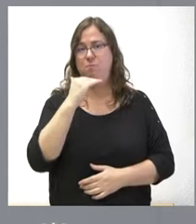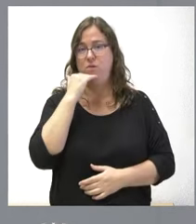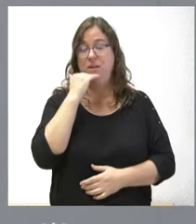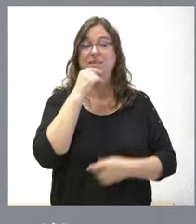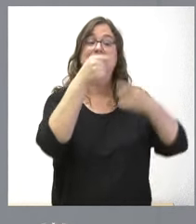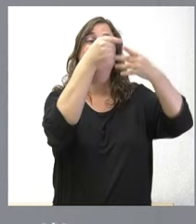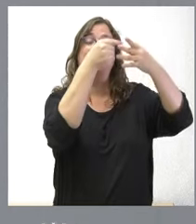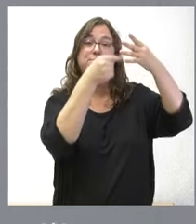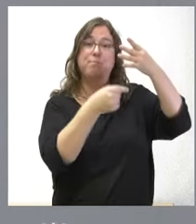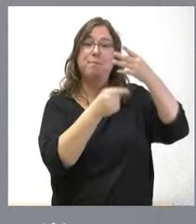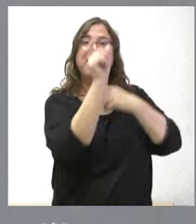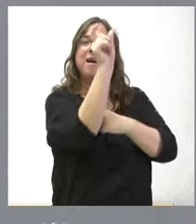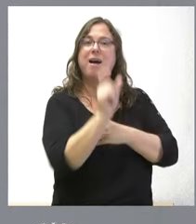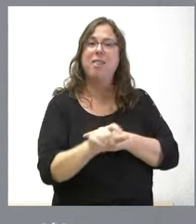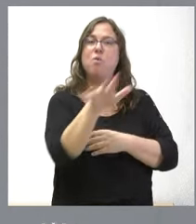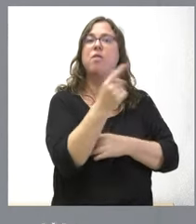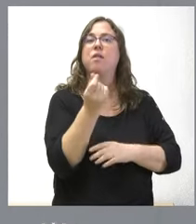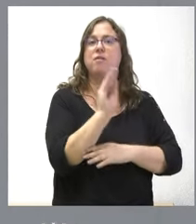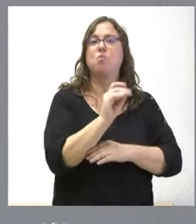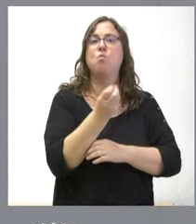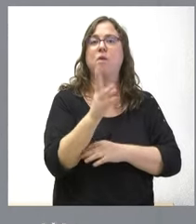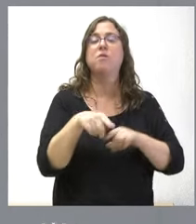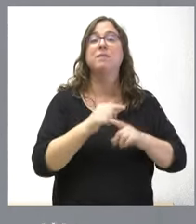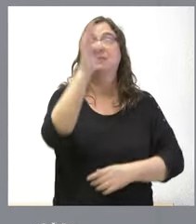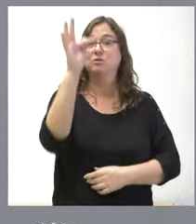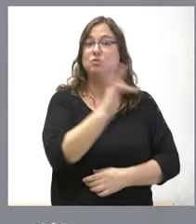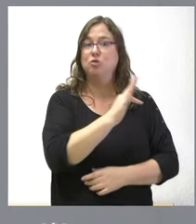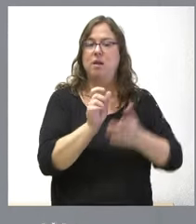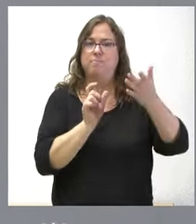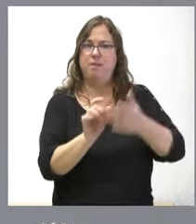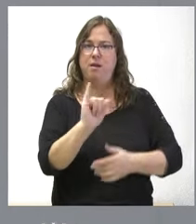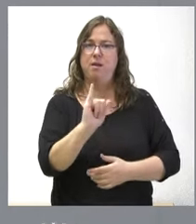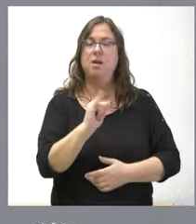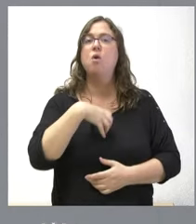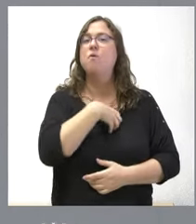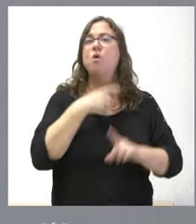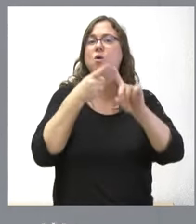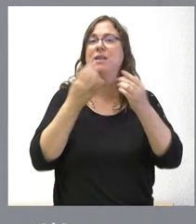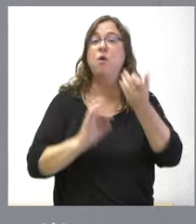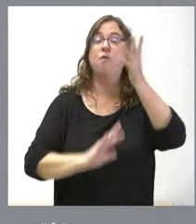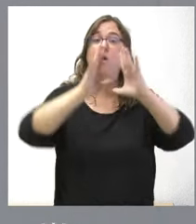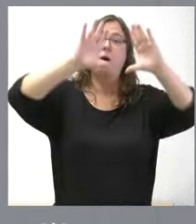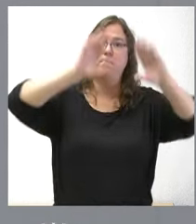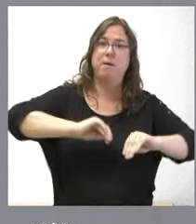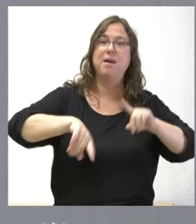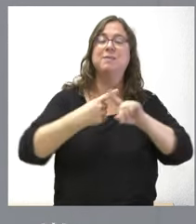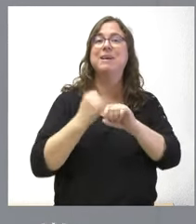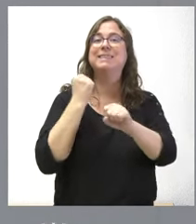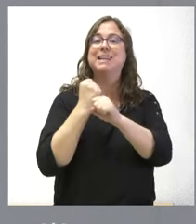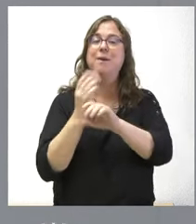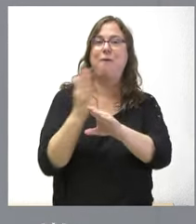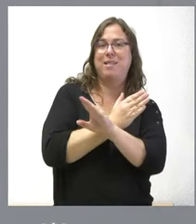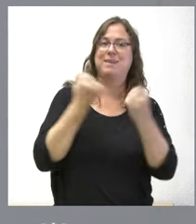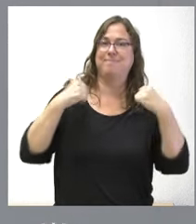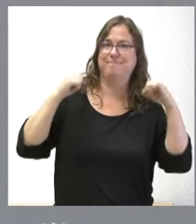del contenido en cada una de las zonas y la inversión total que se va a hacer. Las funciones son la extinción de incendios forestales, los trabajos de entrenamiento